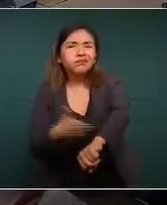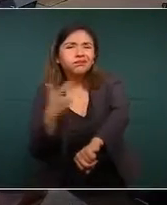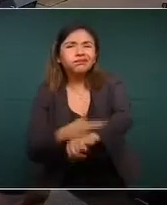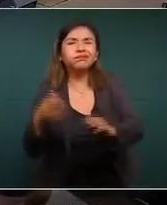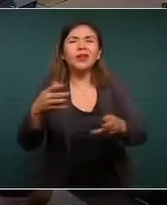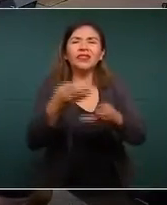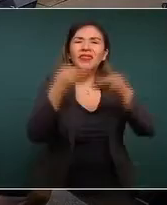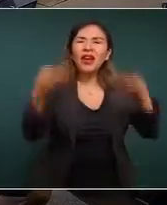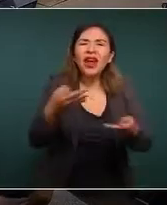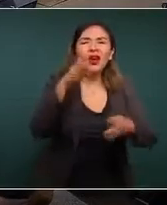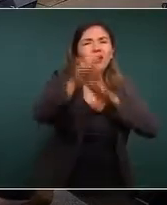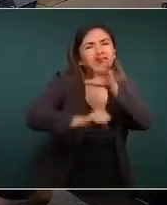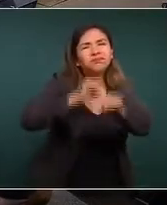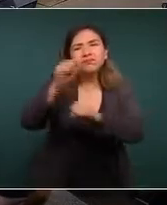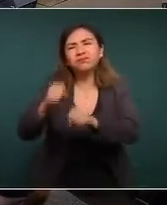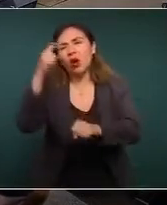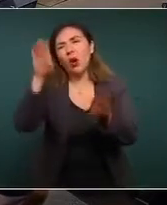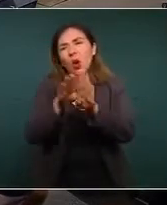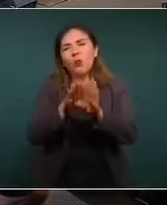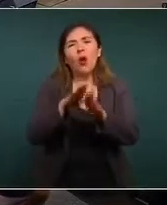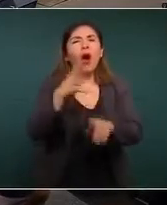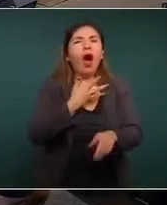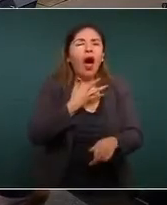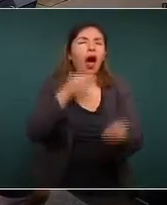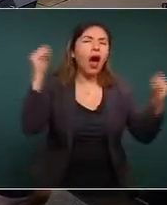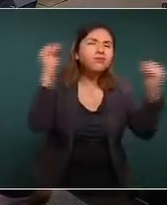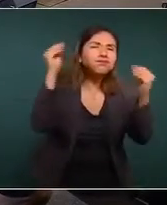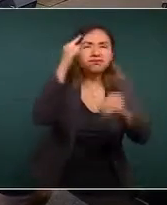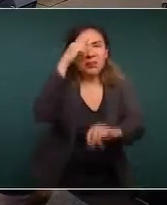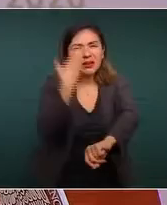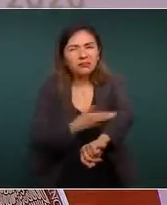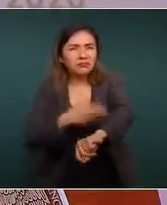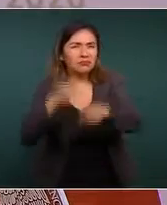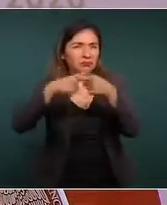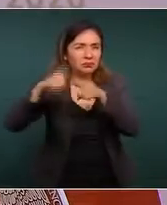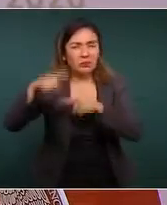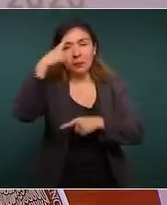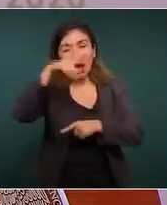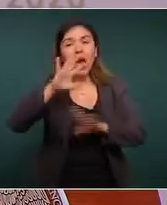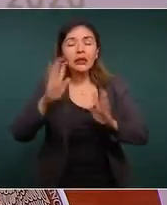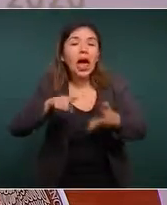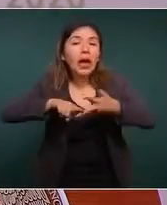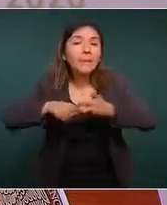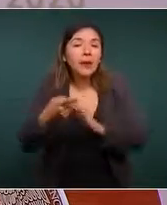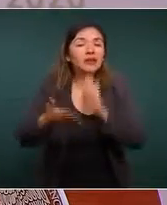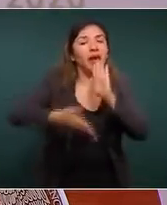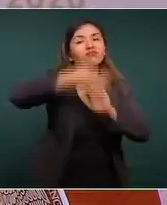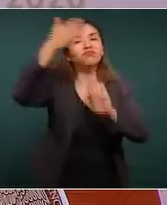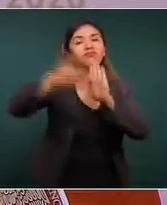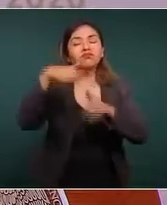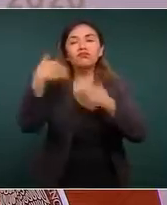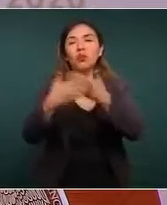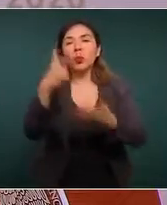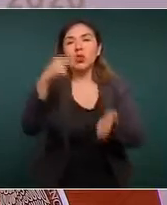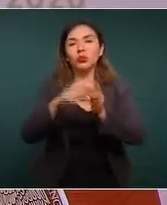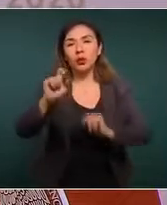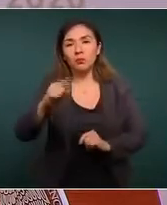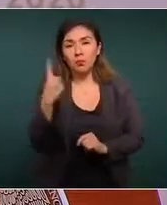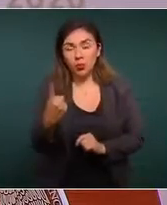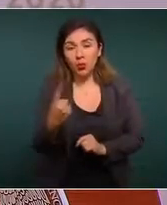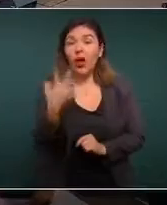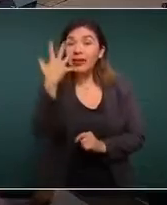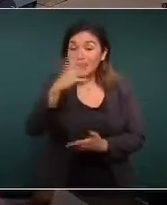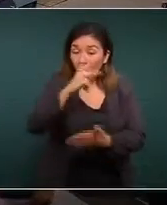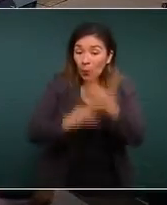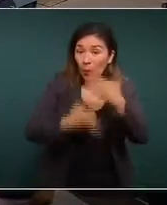predios. Se están consiguiendo, se están haciendo los trámites para poder iniciar las obras en el 2021. Y estos